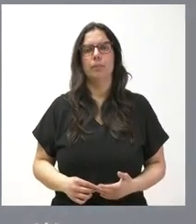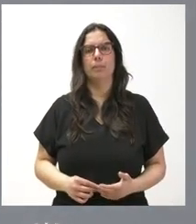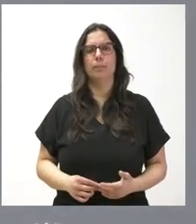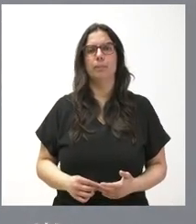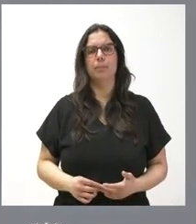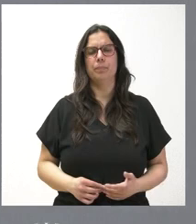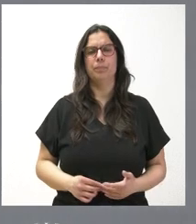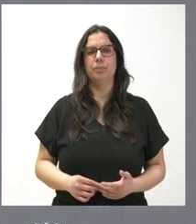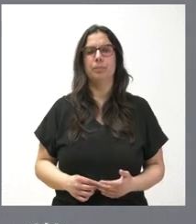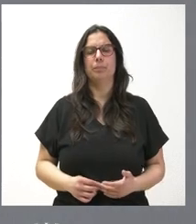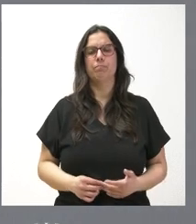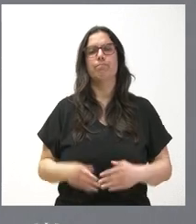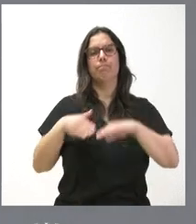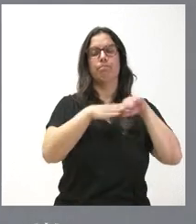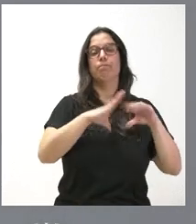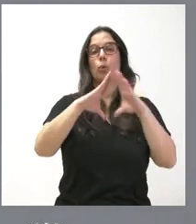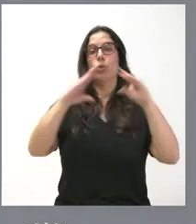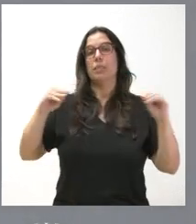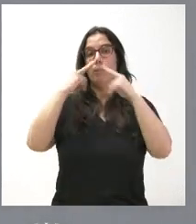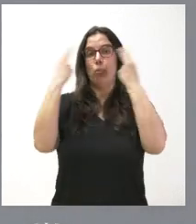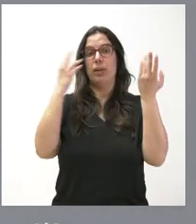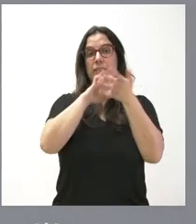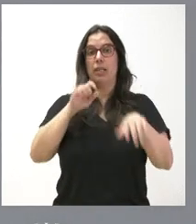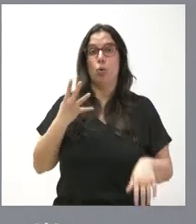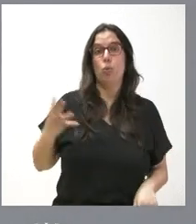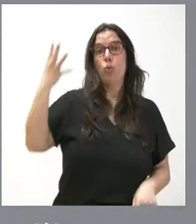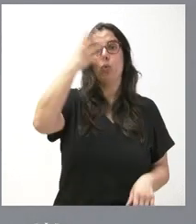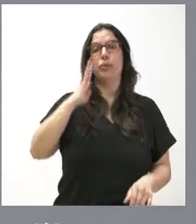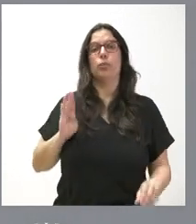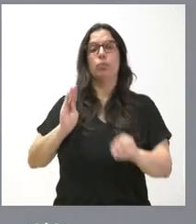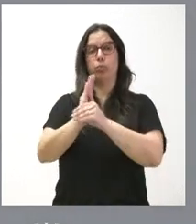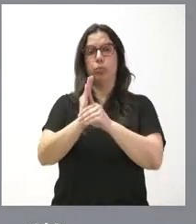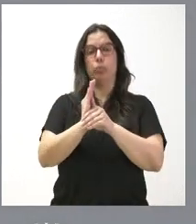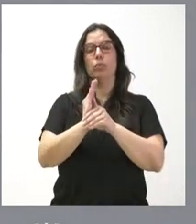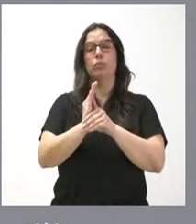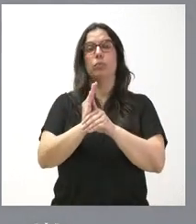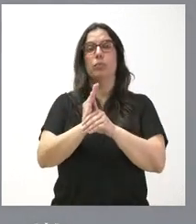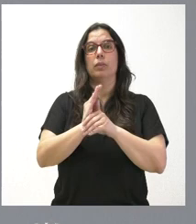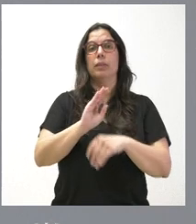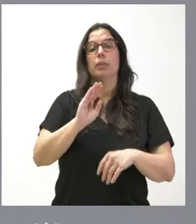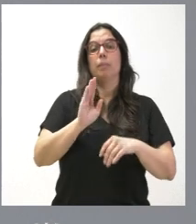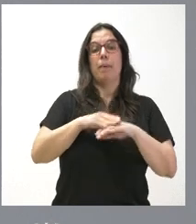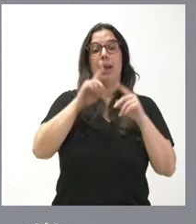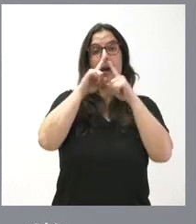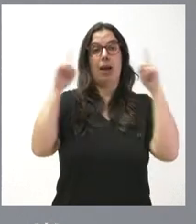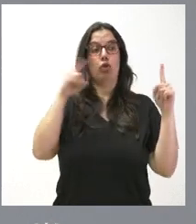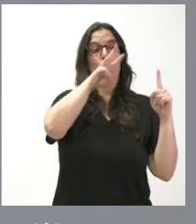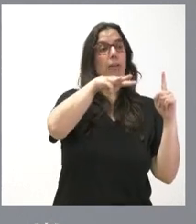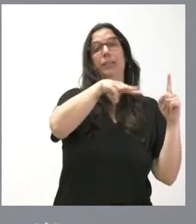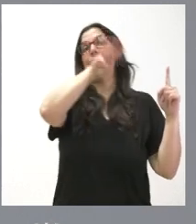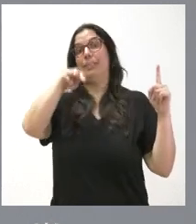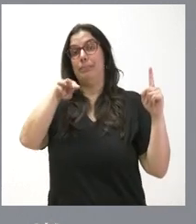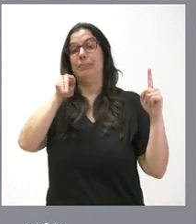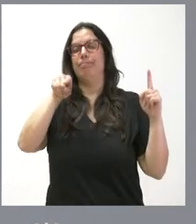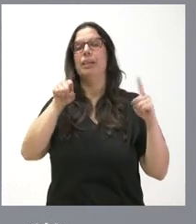Las universidades públicas de Castilla y León van a recibir con cargo al segundo trimestre de este año 112